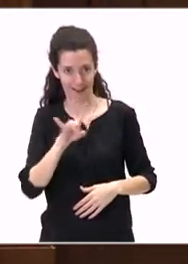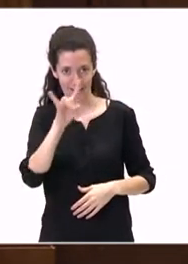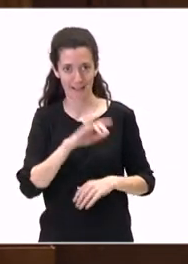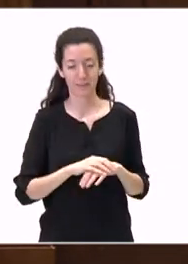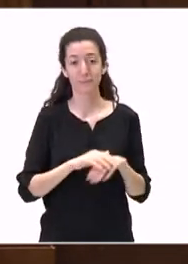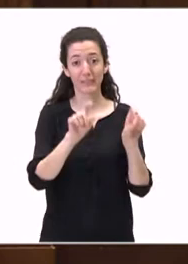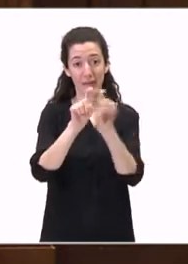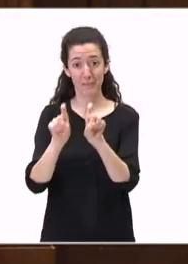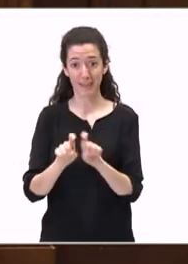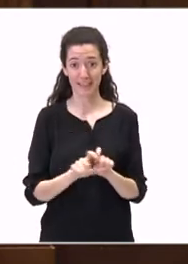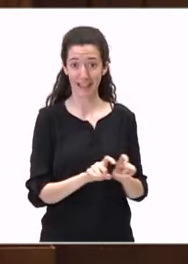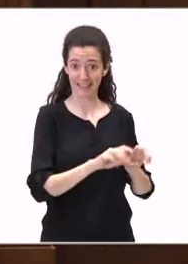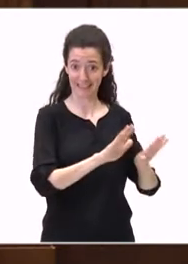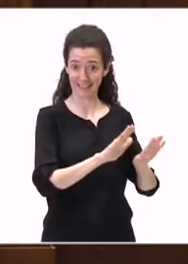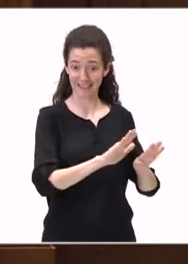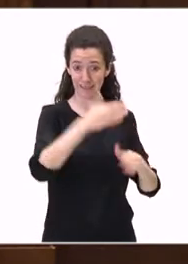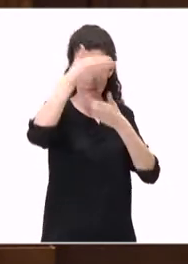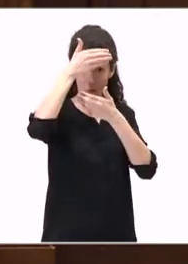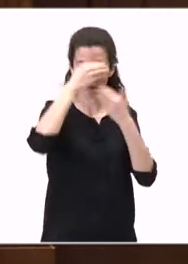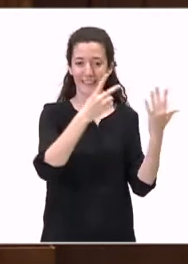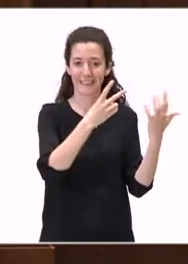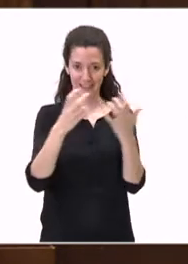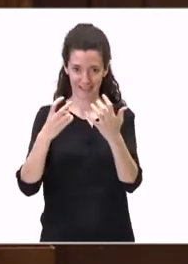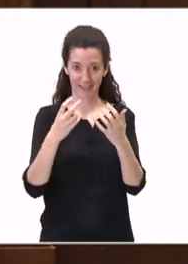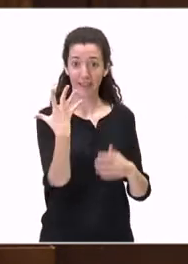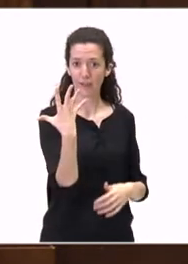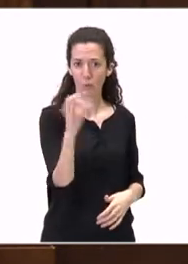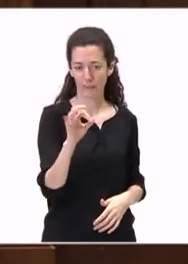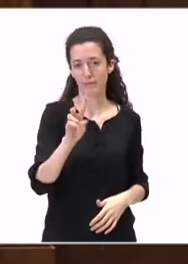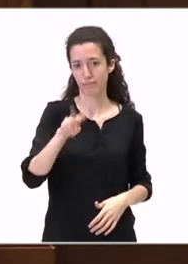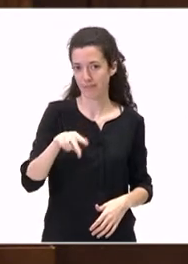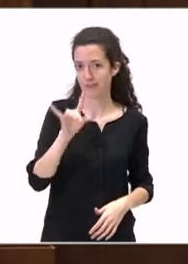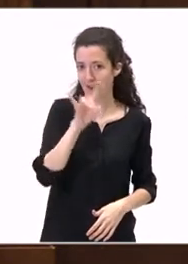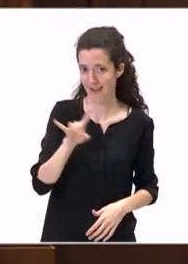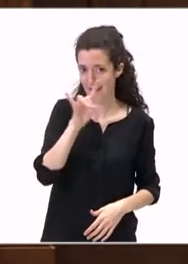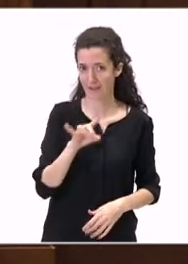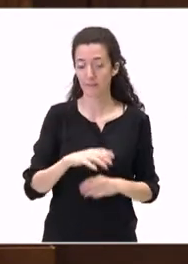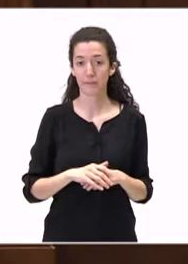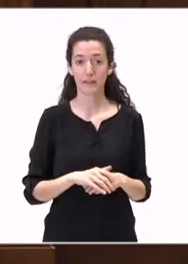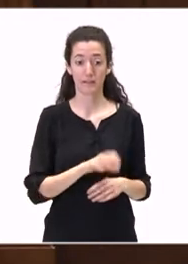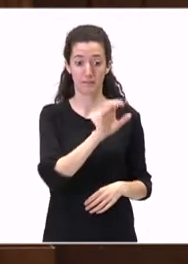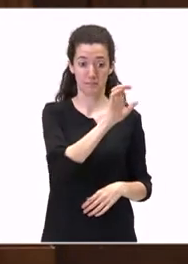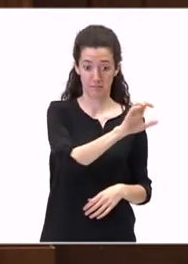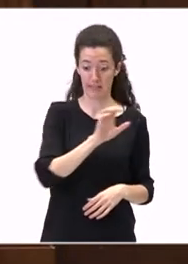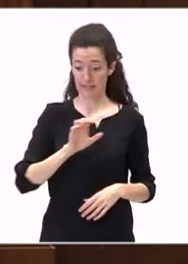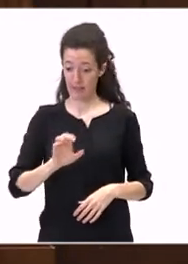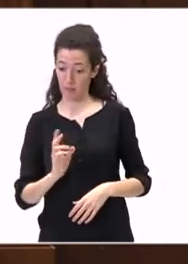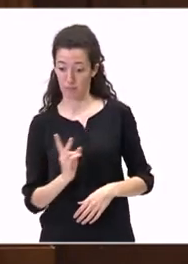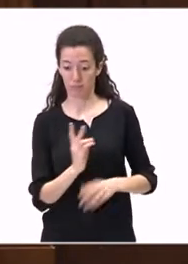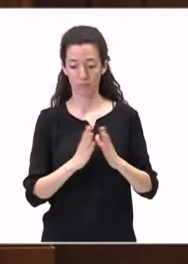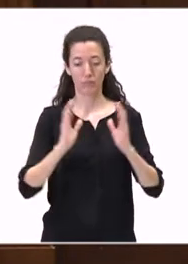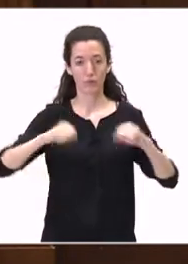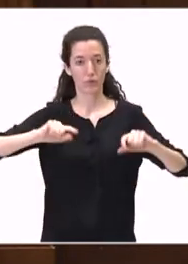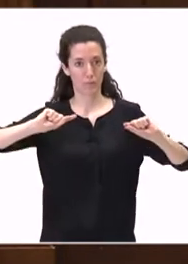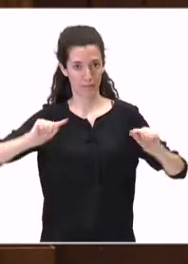que están allí radicadas, cerca de 50 son Canarias. Y tenemos un convenio entre Estados que, entre otras razones,